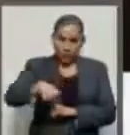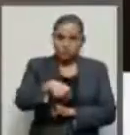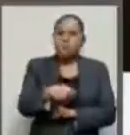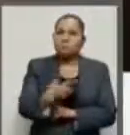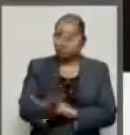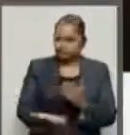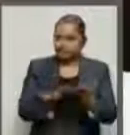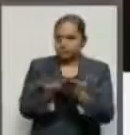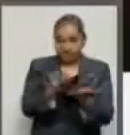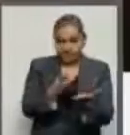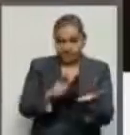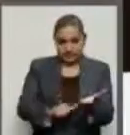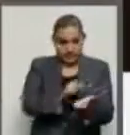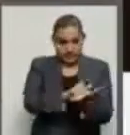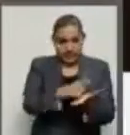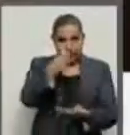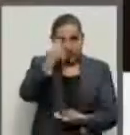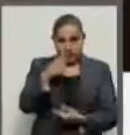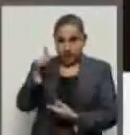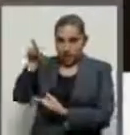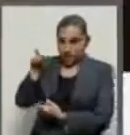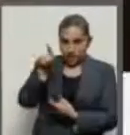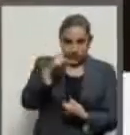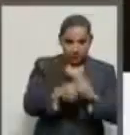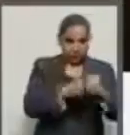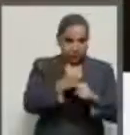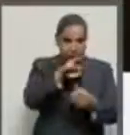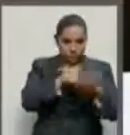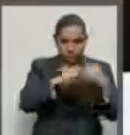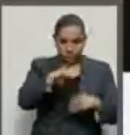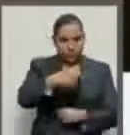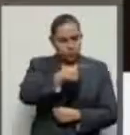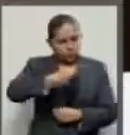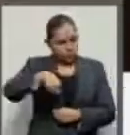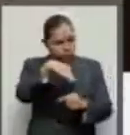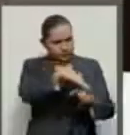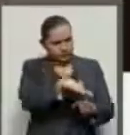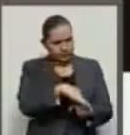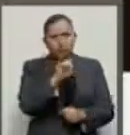a la ley del ingreso para el 2019. Es cuanto, señora presidenta.